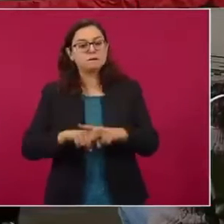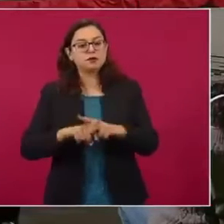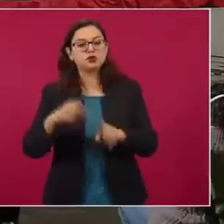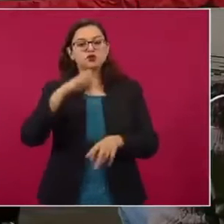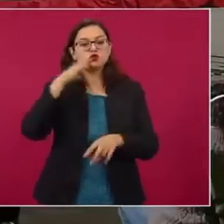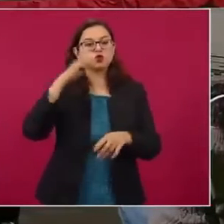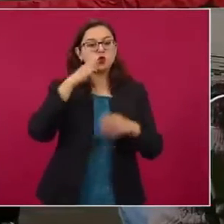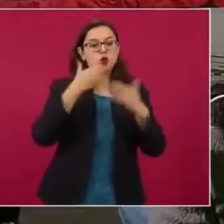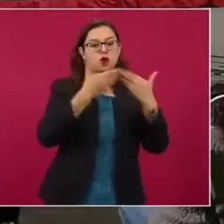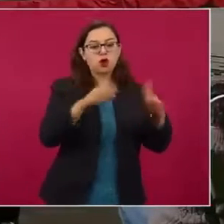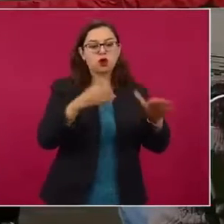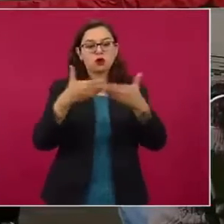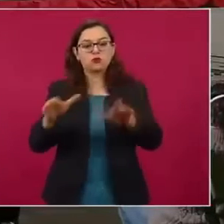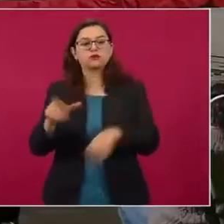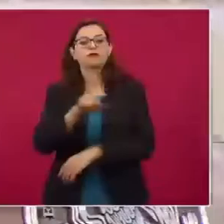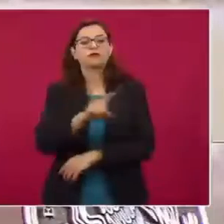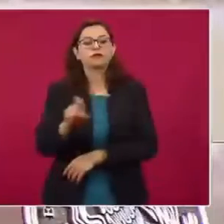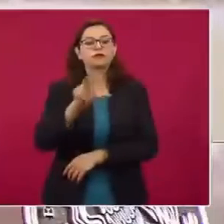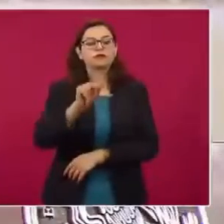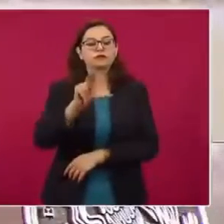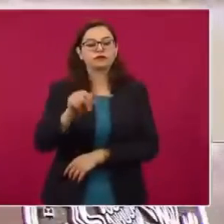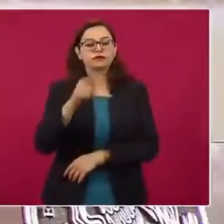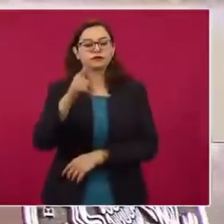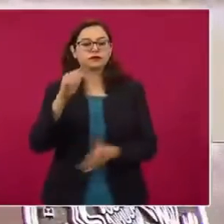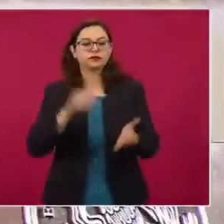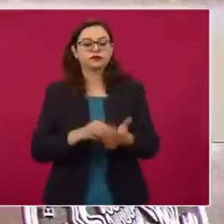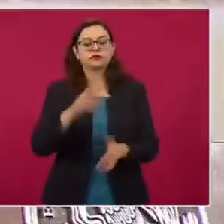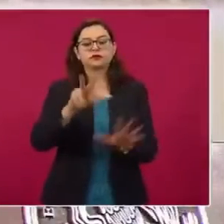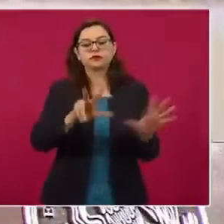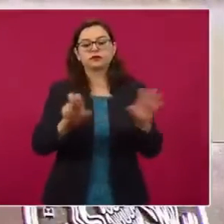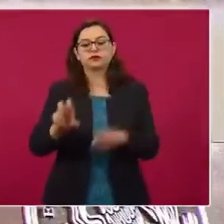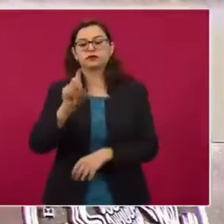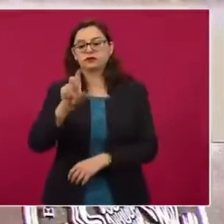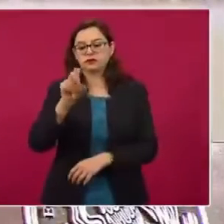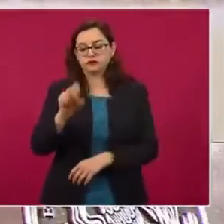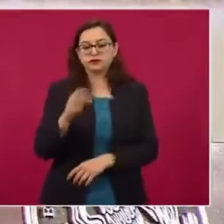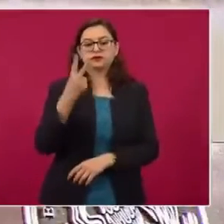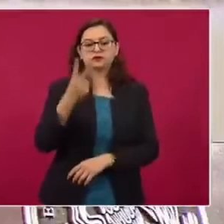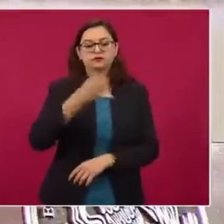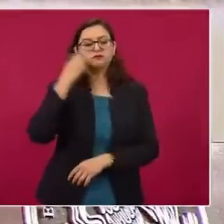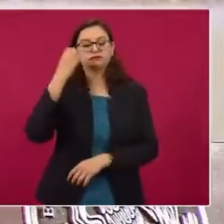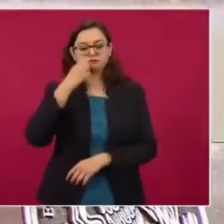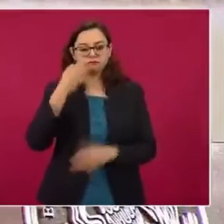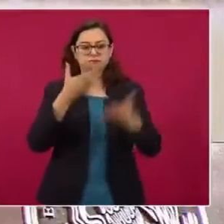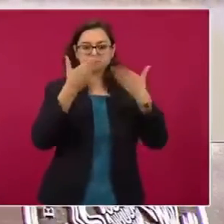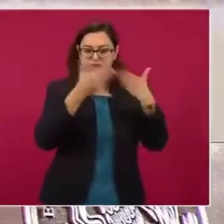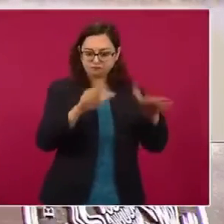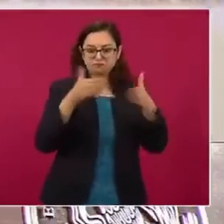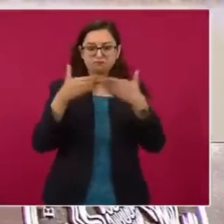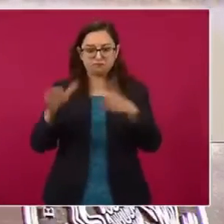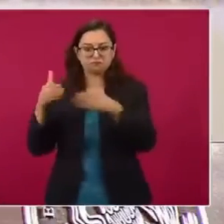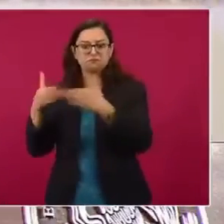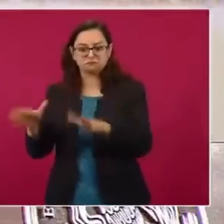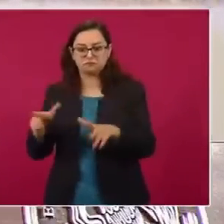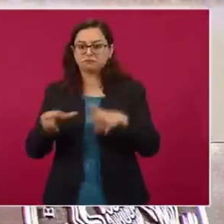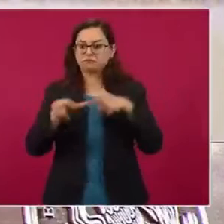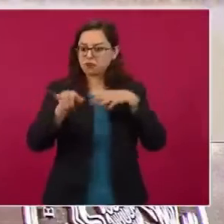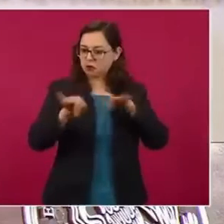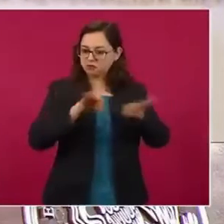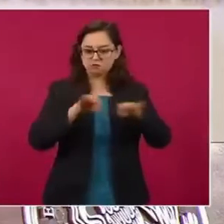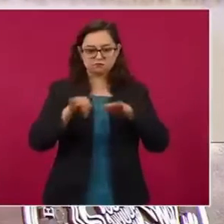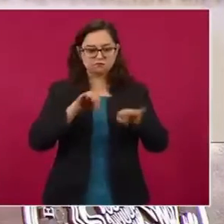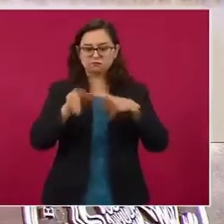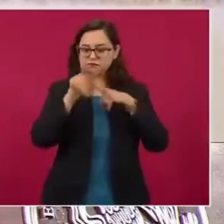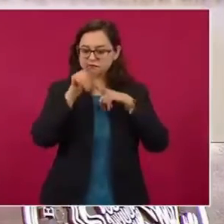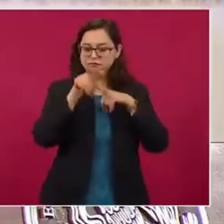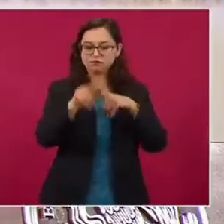escuelas. Tenemos 187 mil 832 escuelas que ahorita están trabajando y atendiendo a la